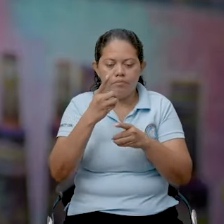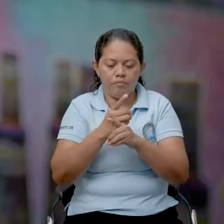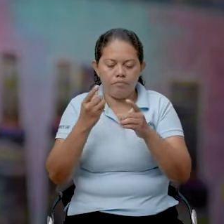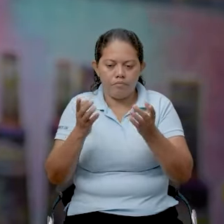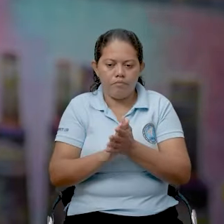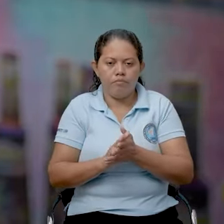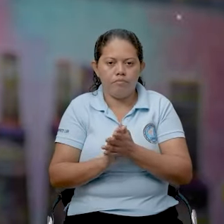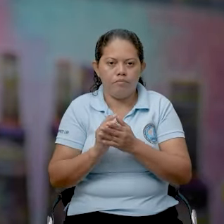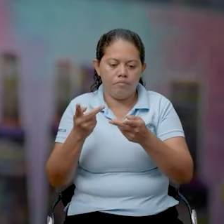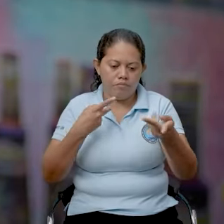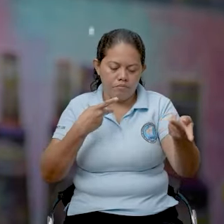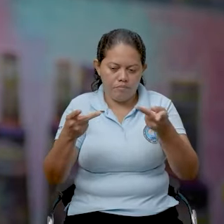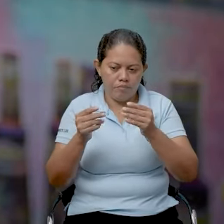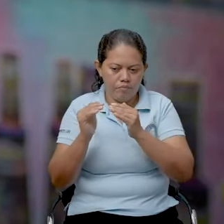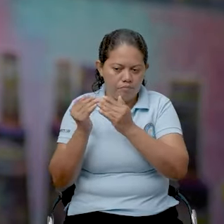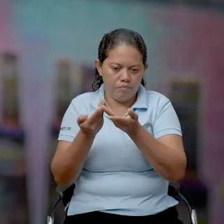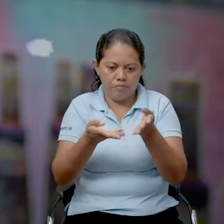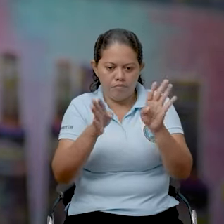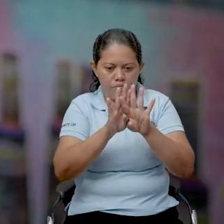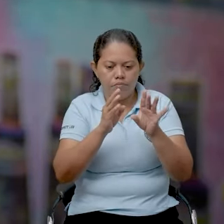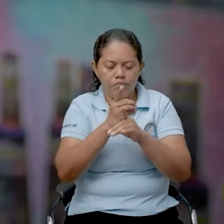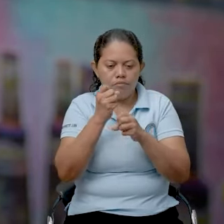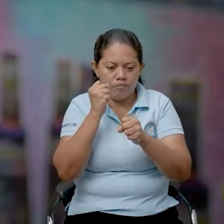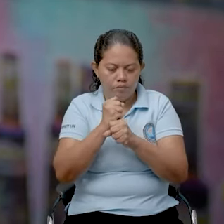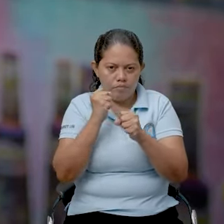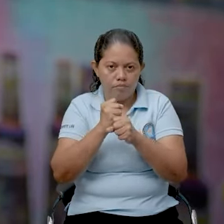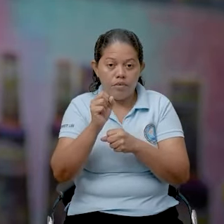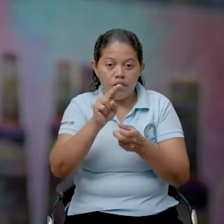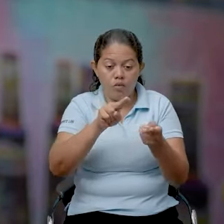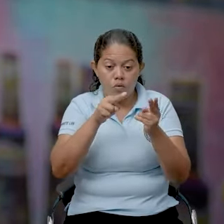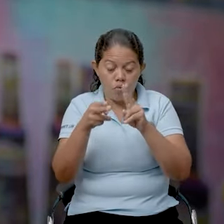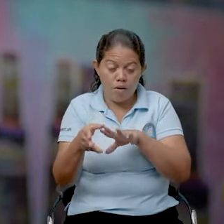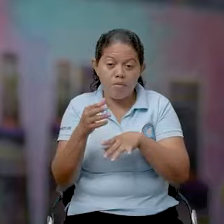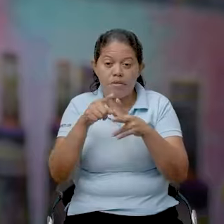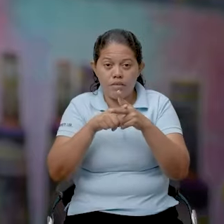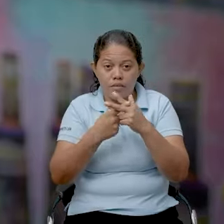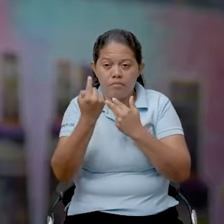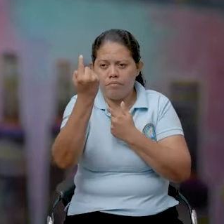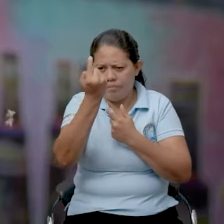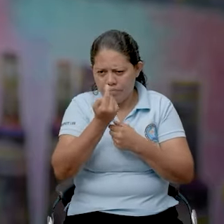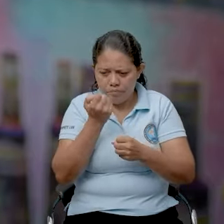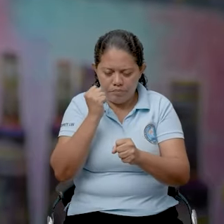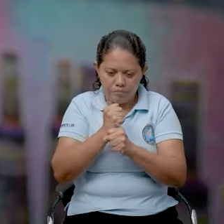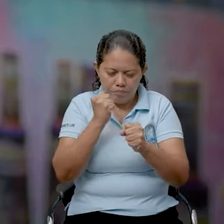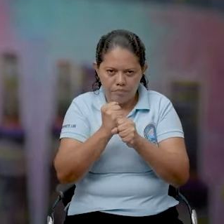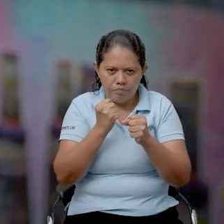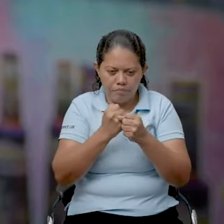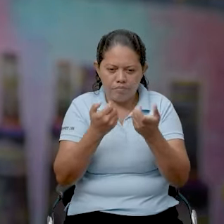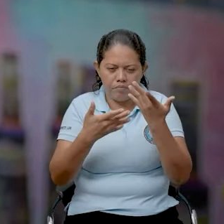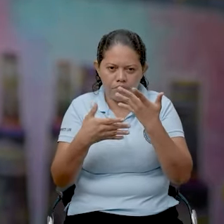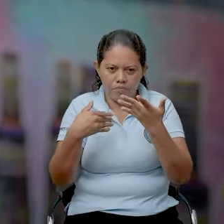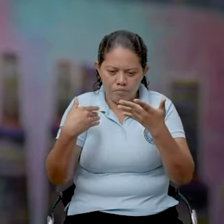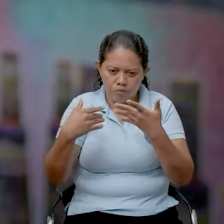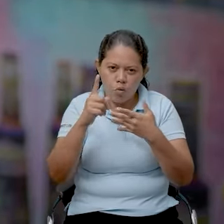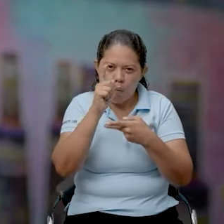entramos a hacer nuestro trabajo en noviembre, pero venimos trabajando aproximadamente un mes anterior